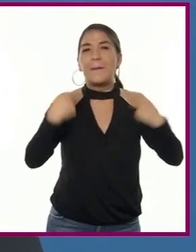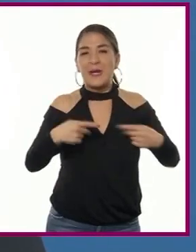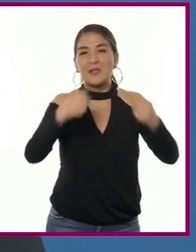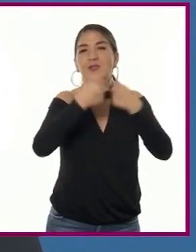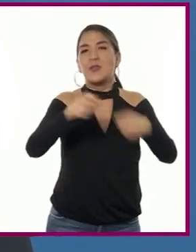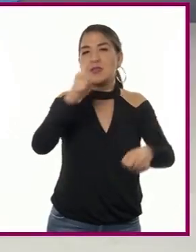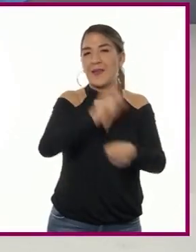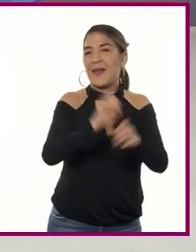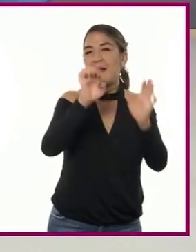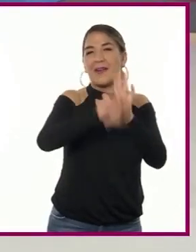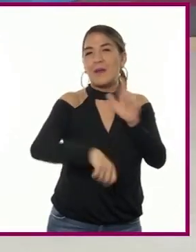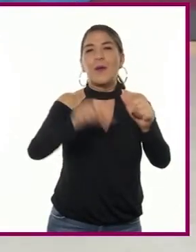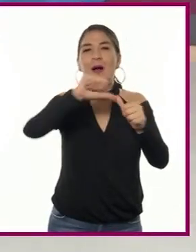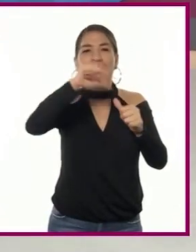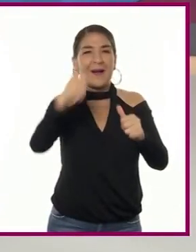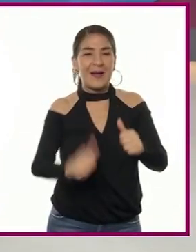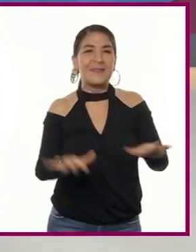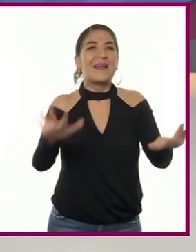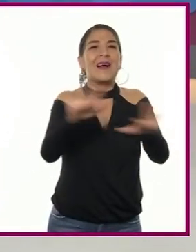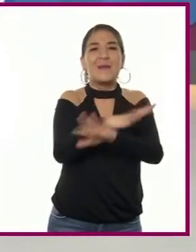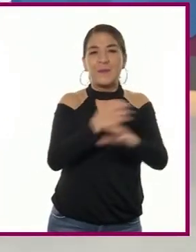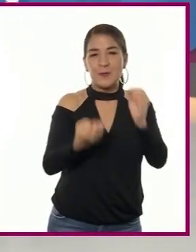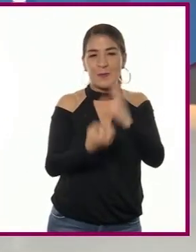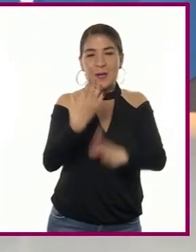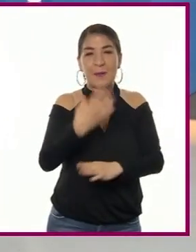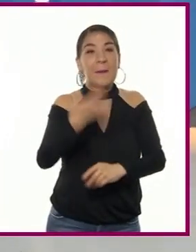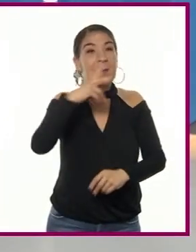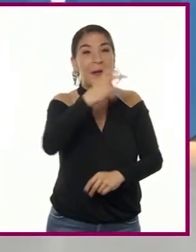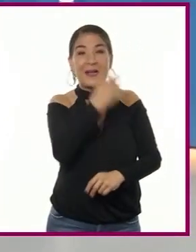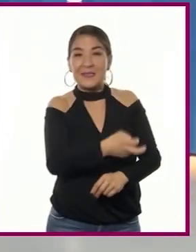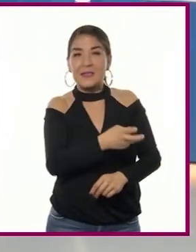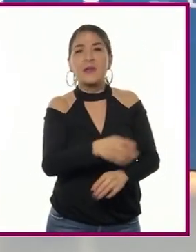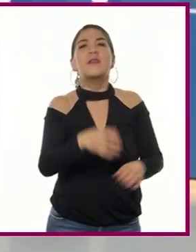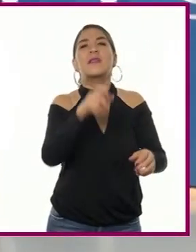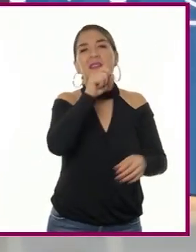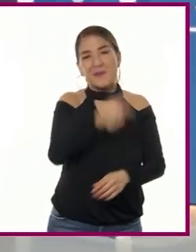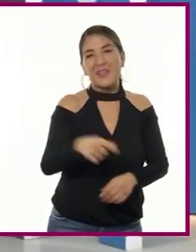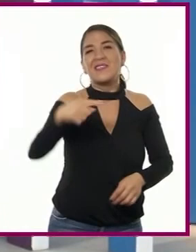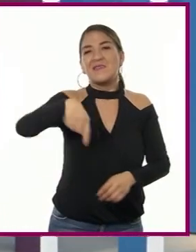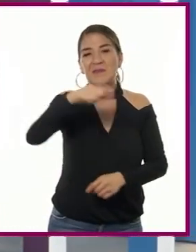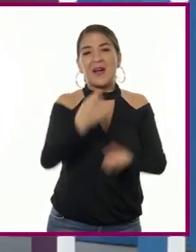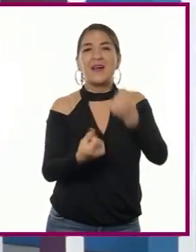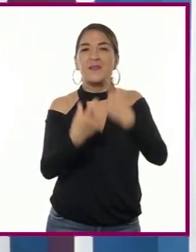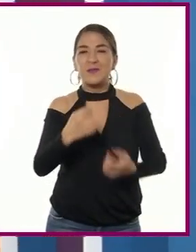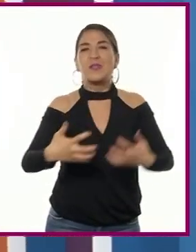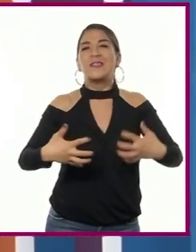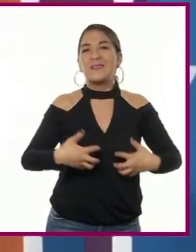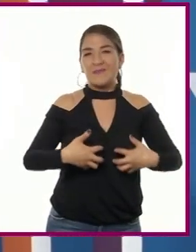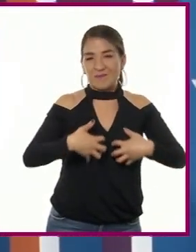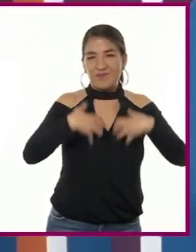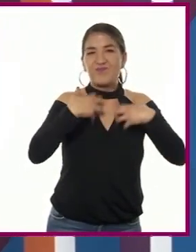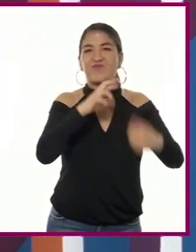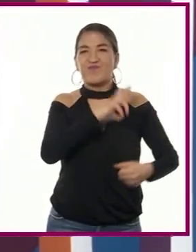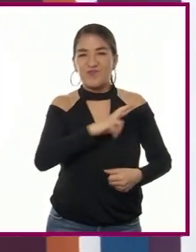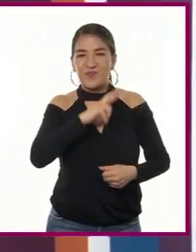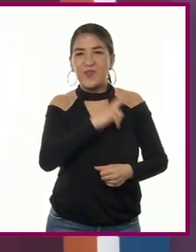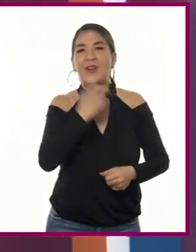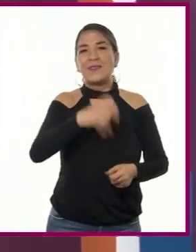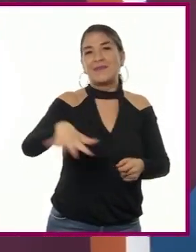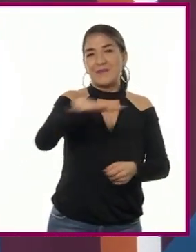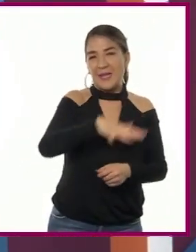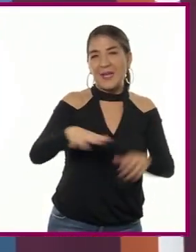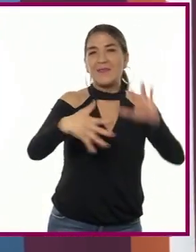las artes. Sin embargo, estos mismos cambios generaron resentimientos dentro de ciertos sectores de la población